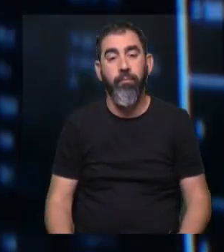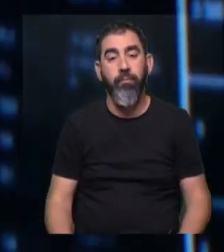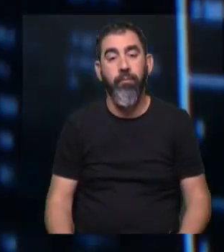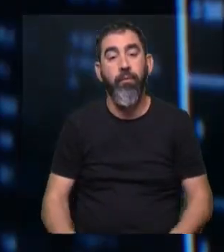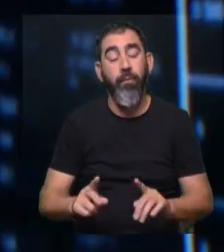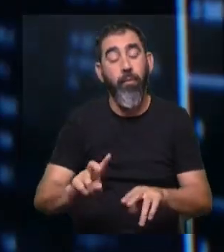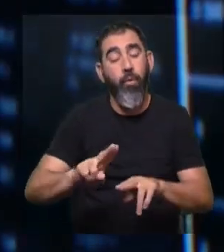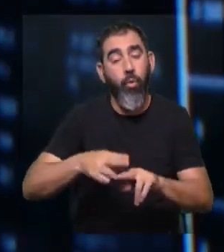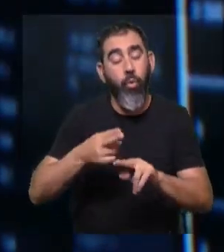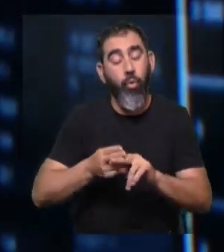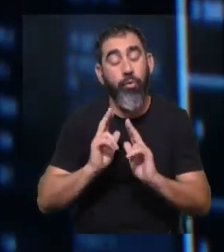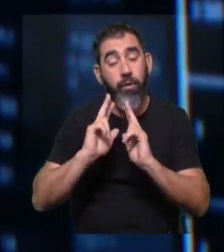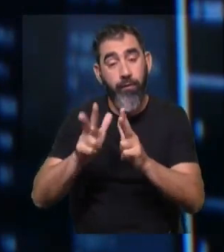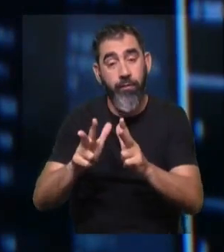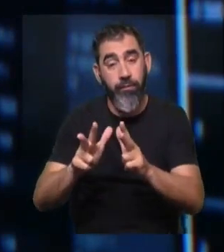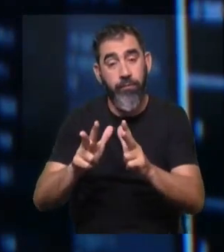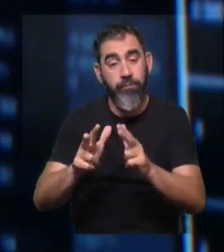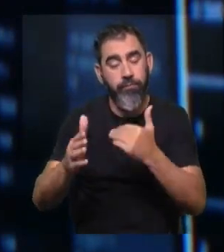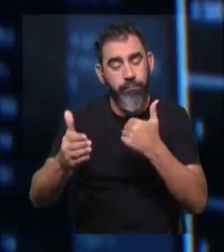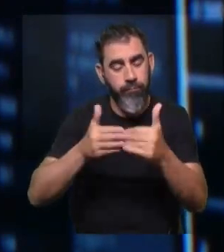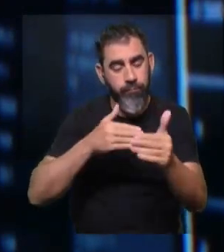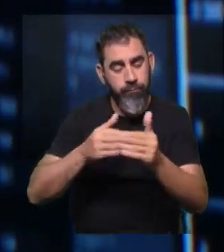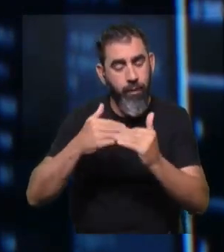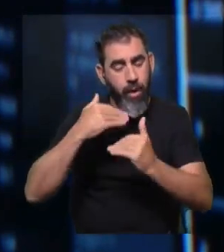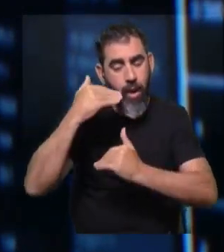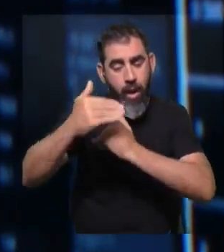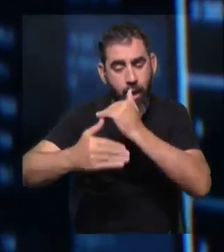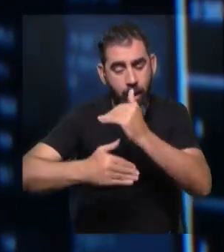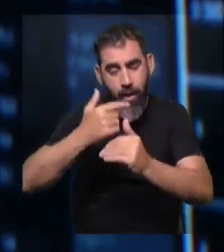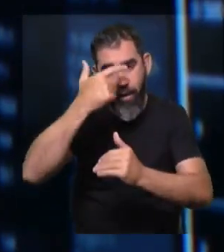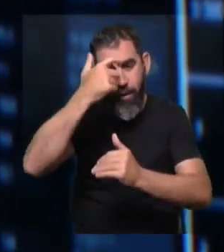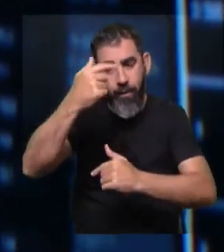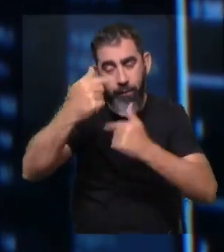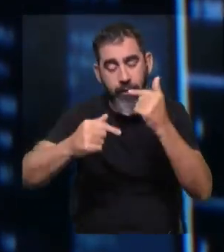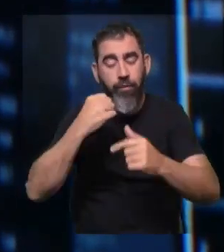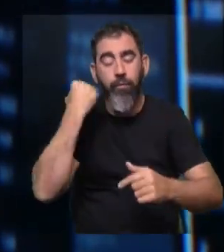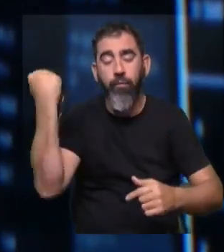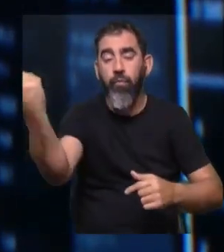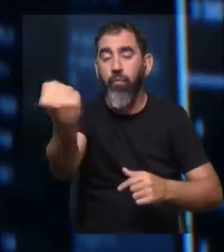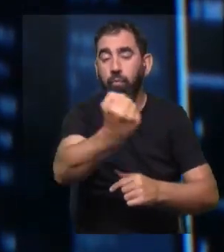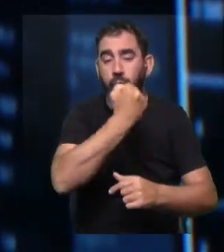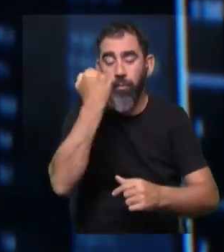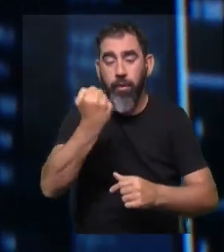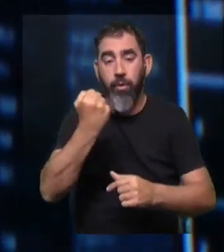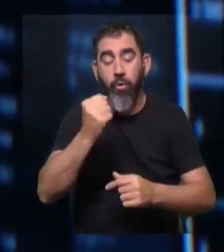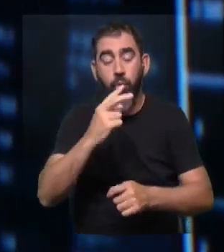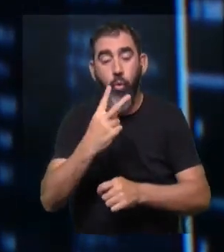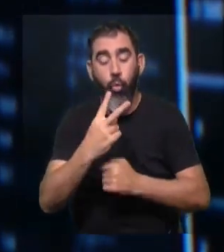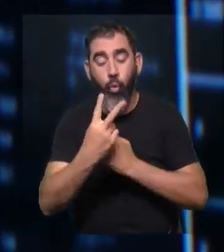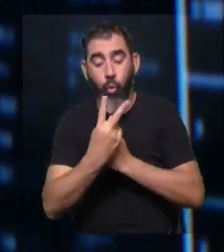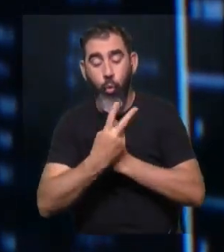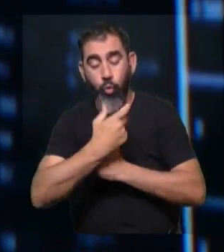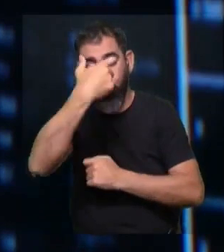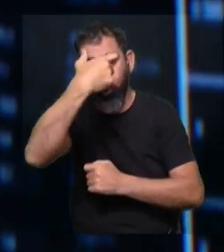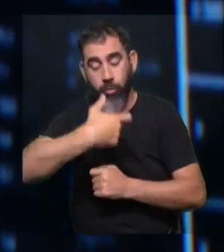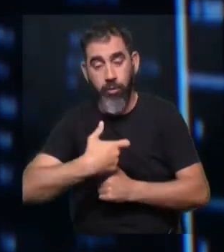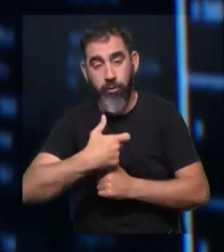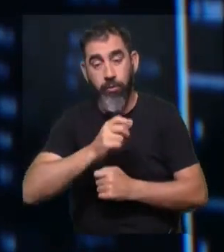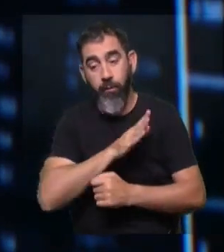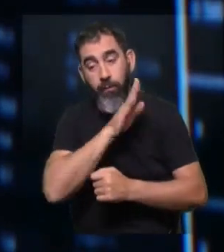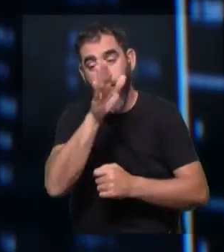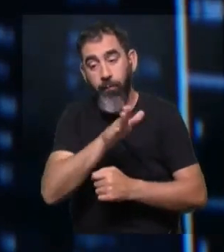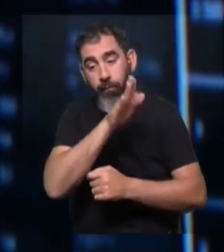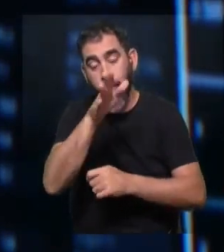insistir una vez más, más allá de todos los avances científicos y demás, la clave está en controlarse, en ir